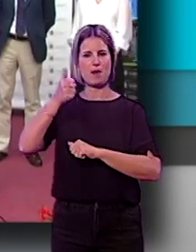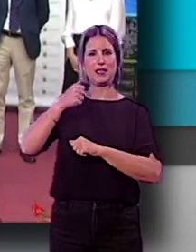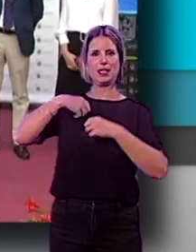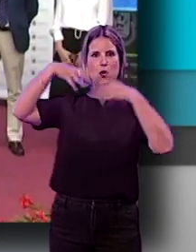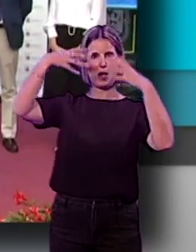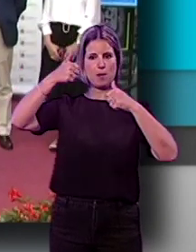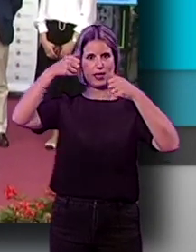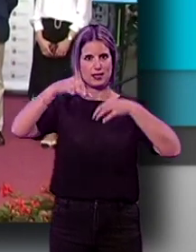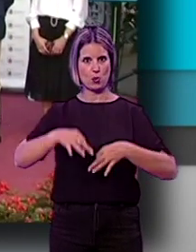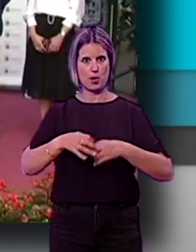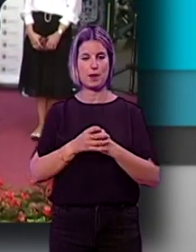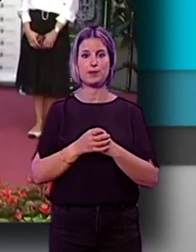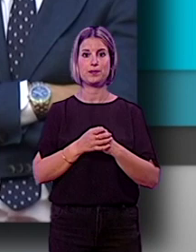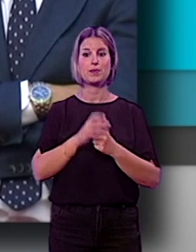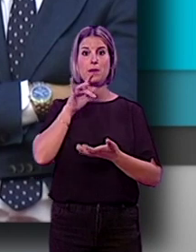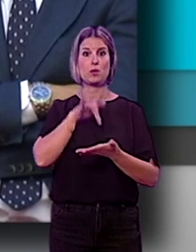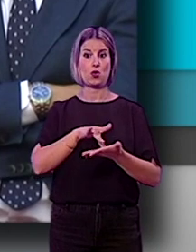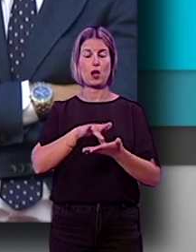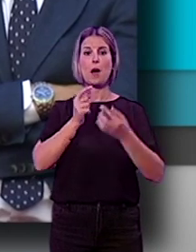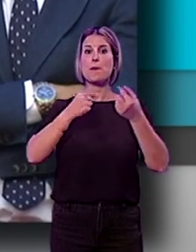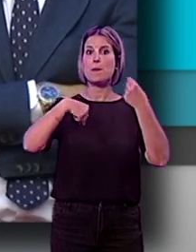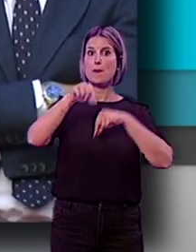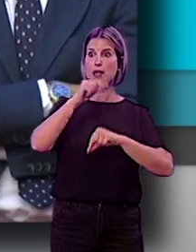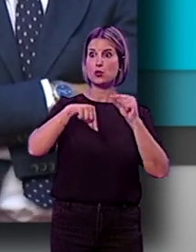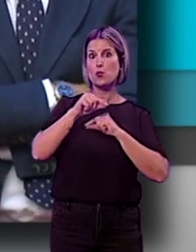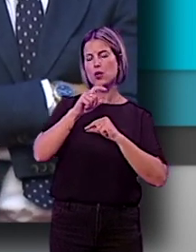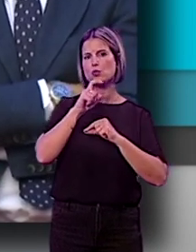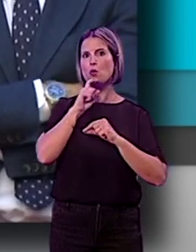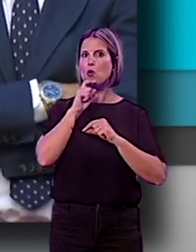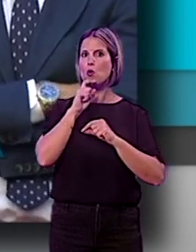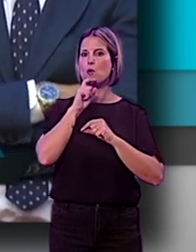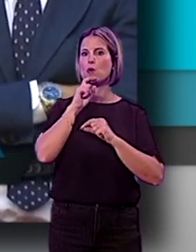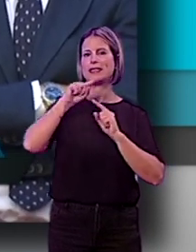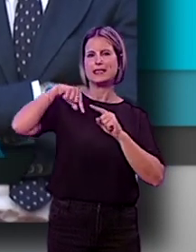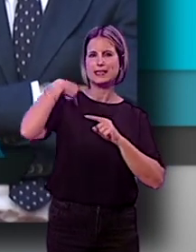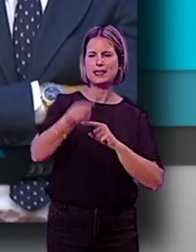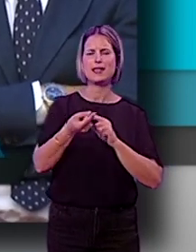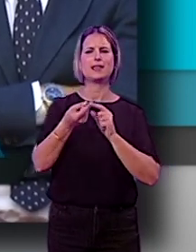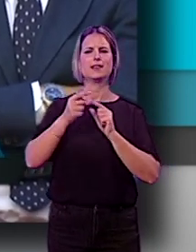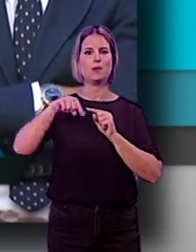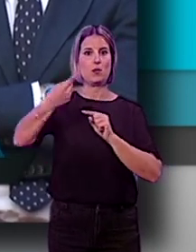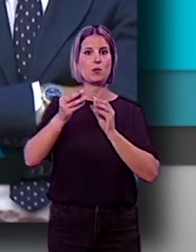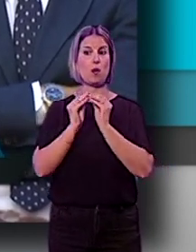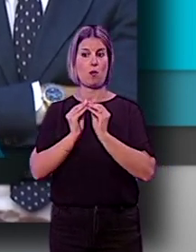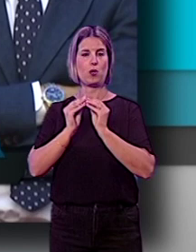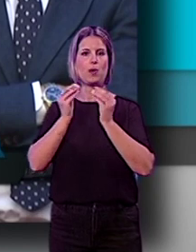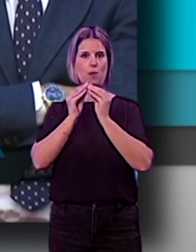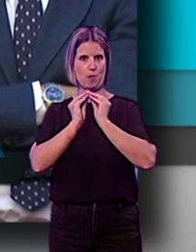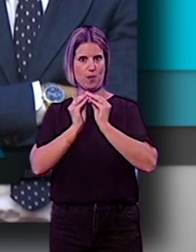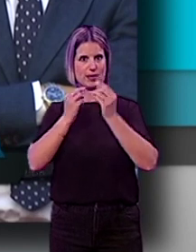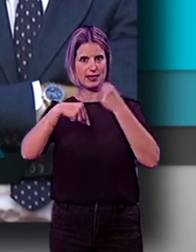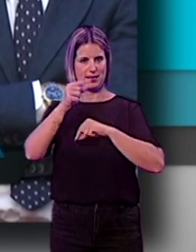más segura. Para dotar de ese presupuesto, trabajar en el siguiente, como hemos hecho, pero también